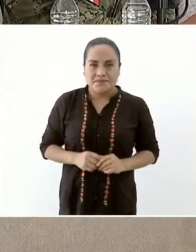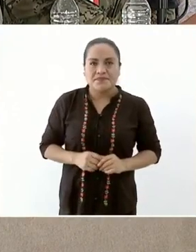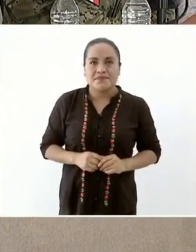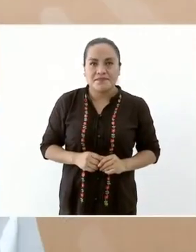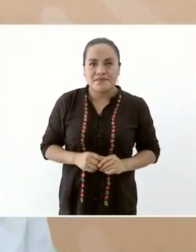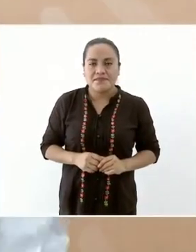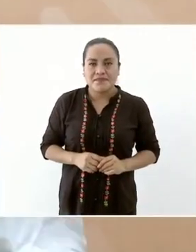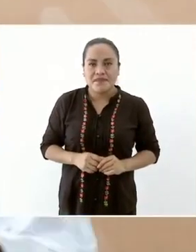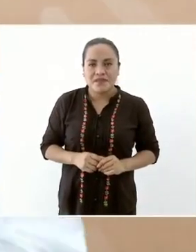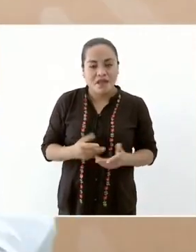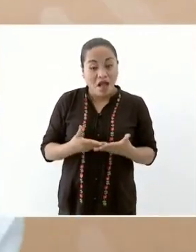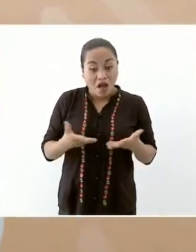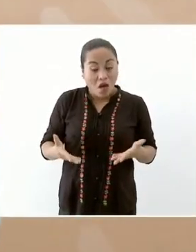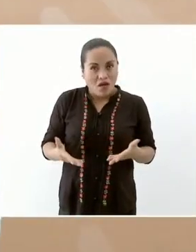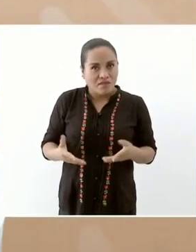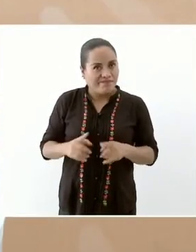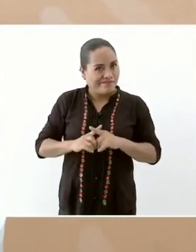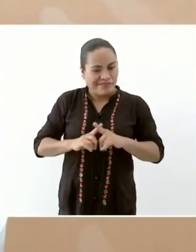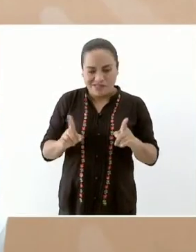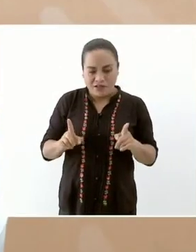otro procedimiento